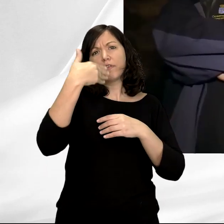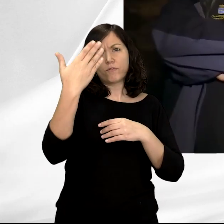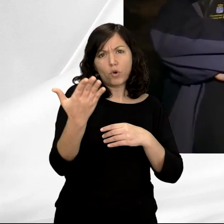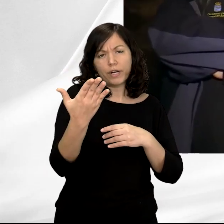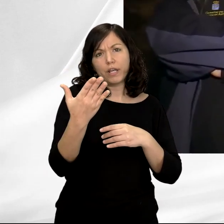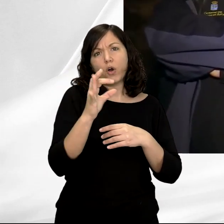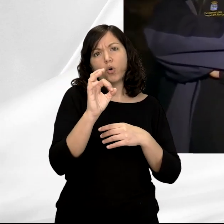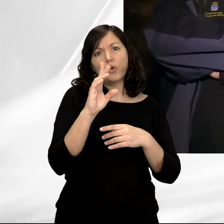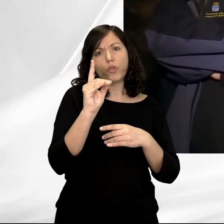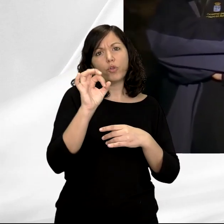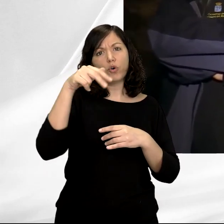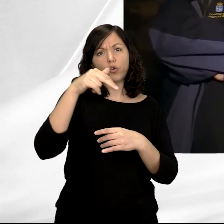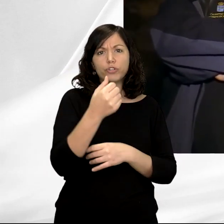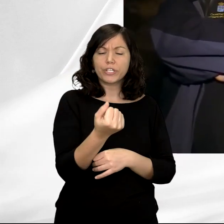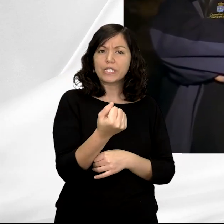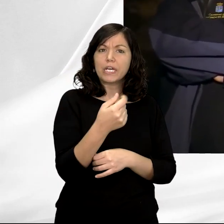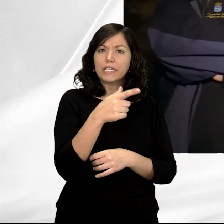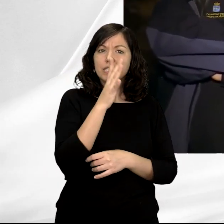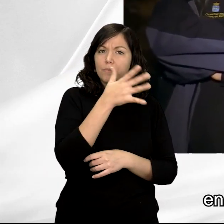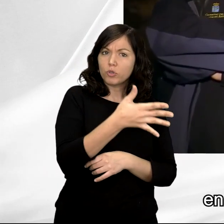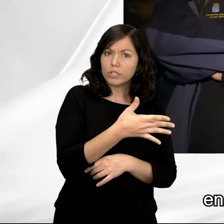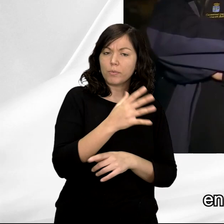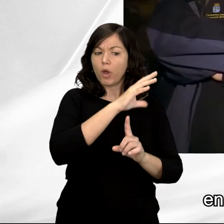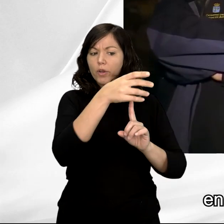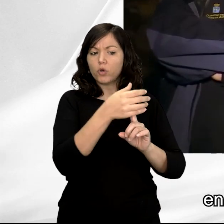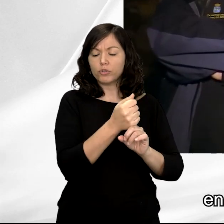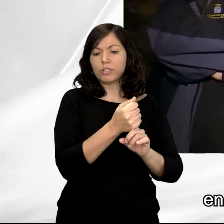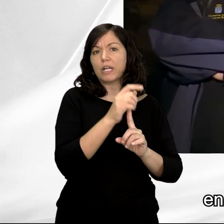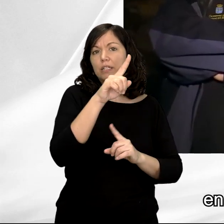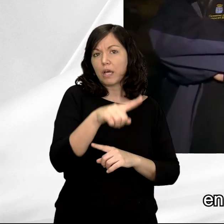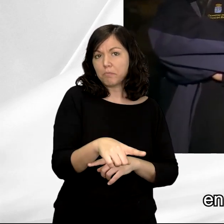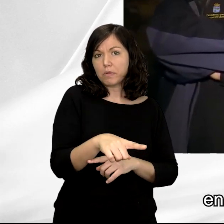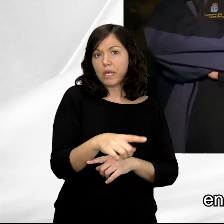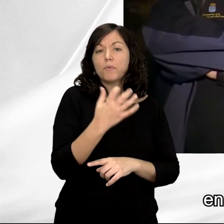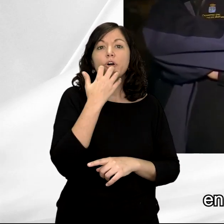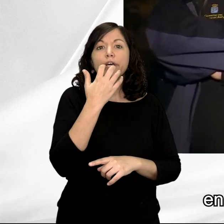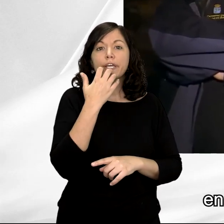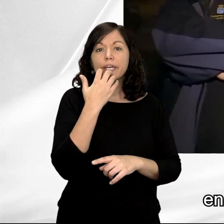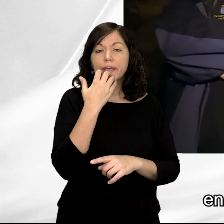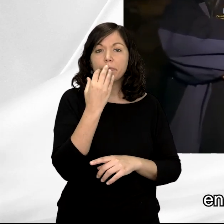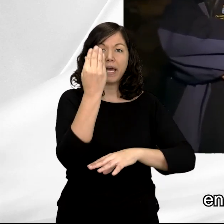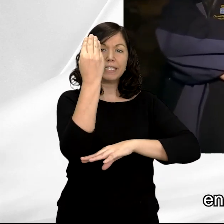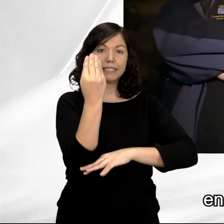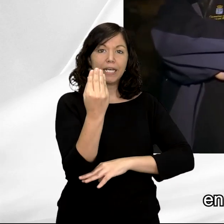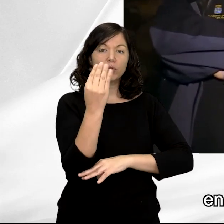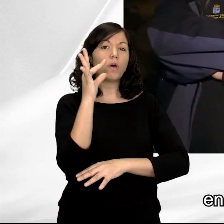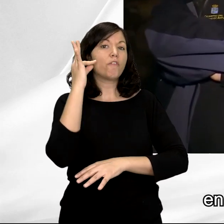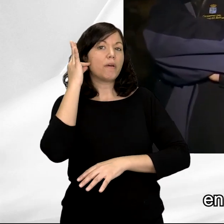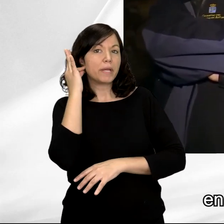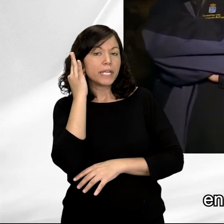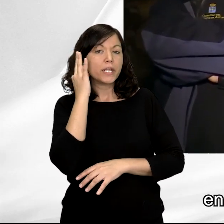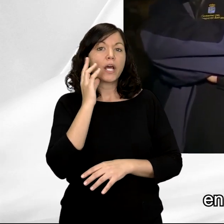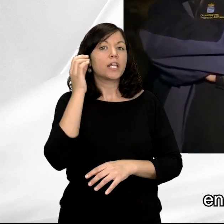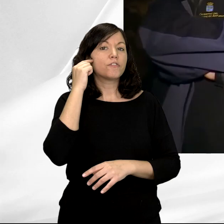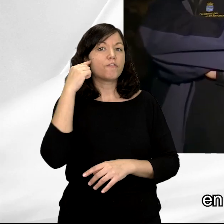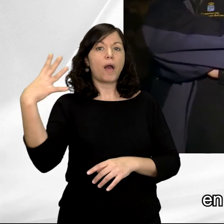de la Dordoña y es el mismo motivo que nos vamos a encontrar, perfectamente reproducido, por ejemplo, en las estatuas femeninas, las